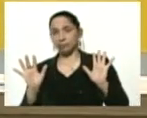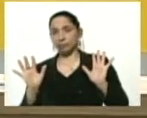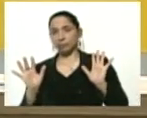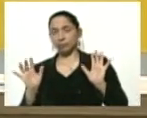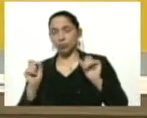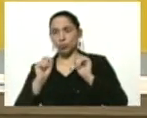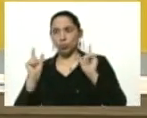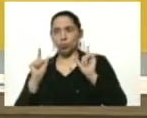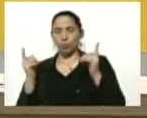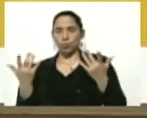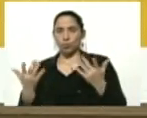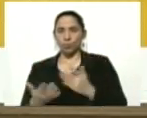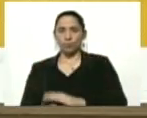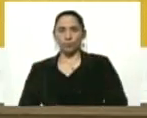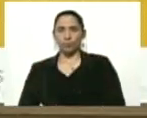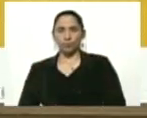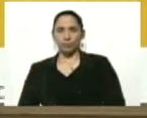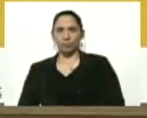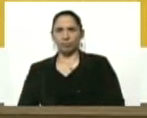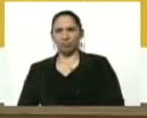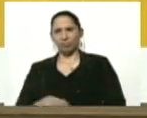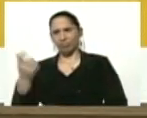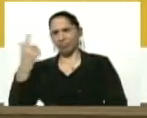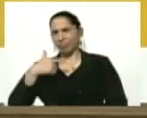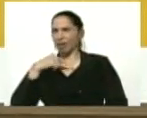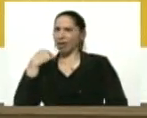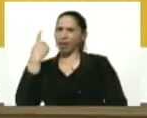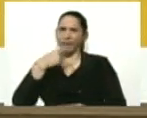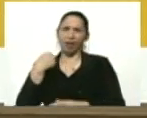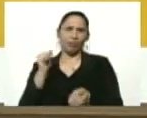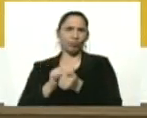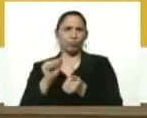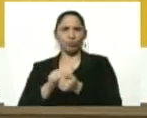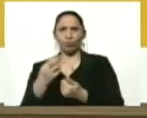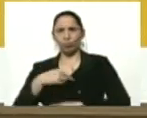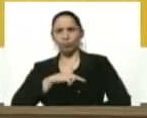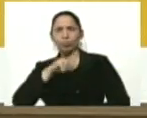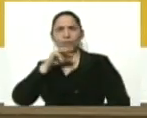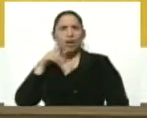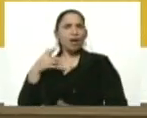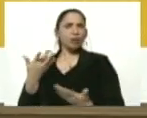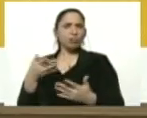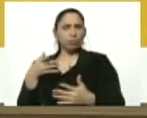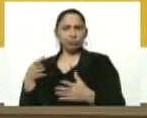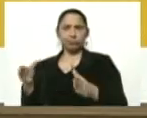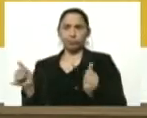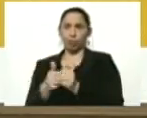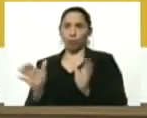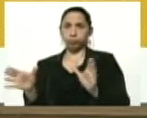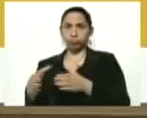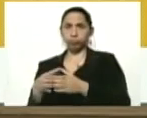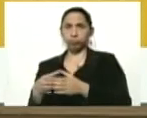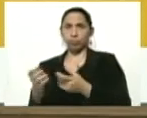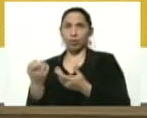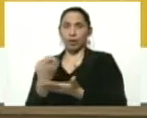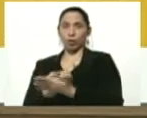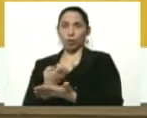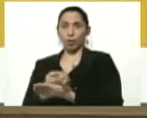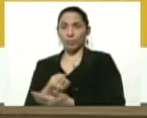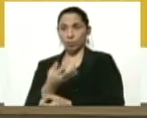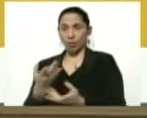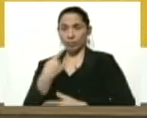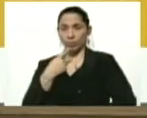increíble una escaradura pues y estuvimos hablando con estos sectores económicos y ellos